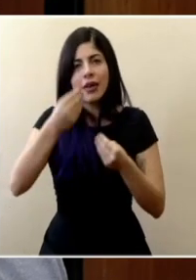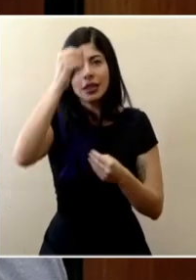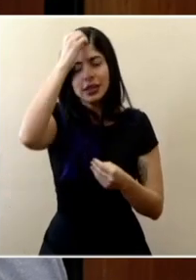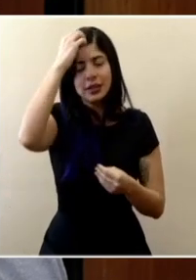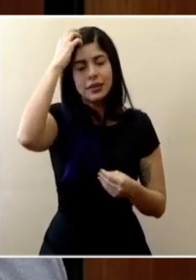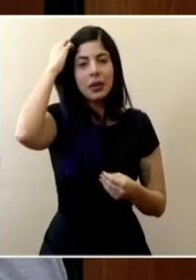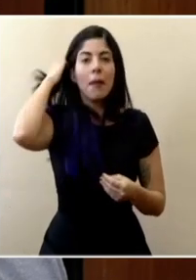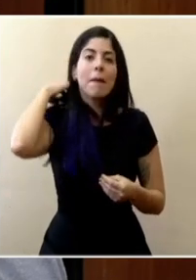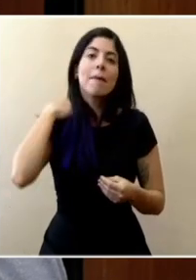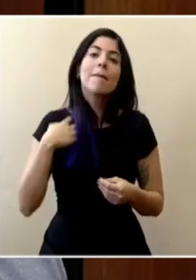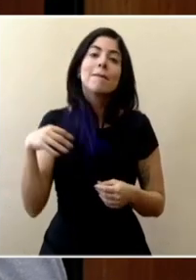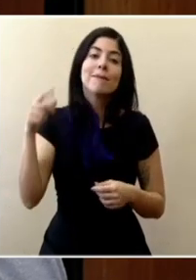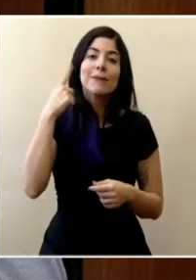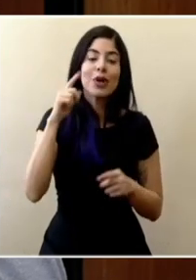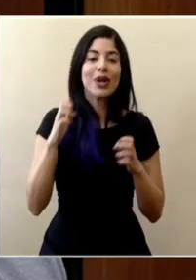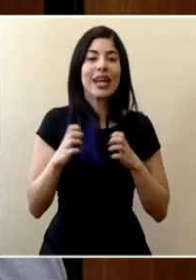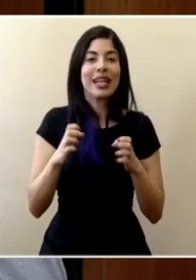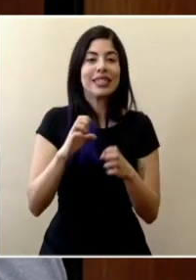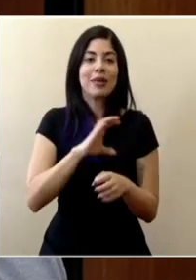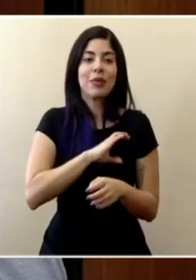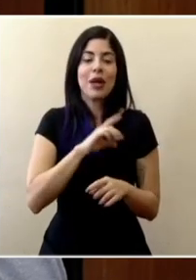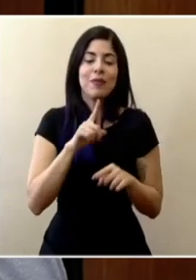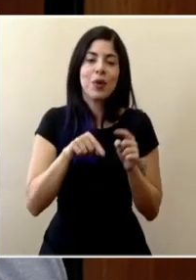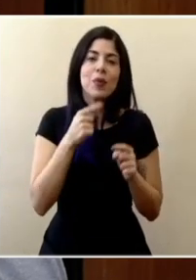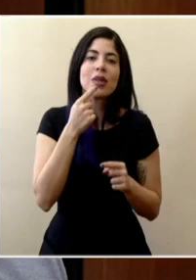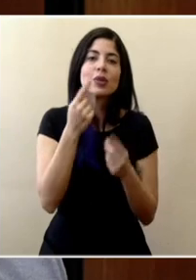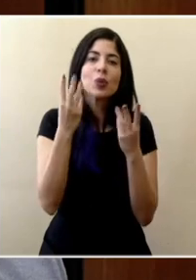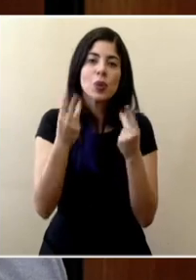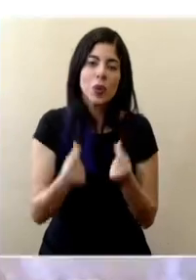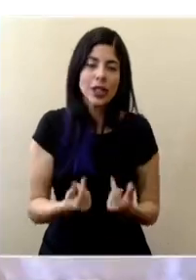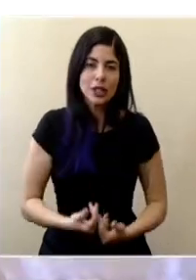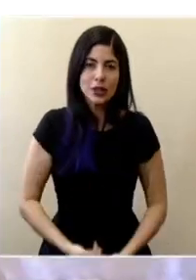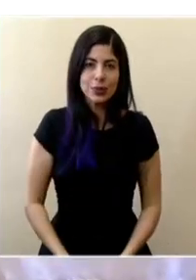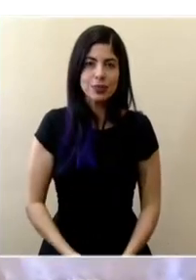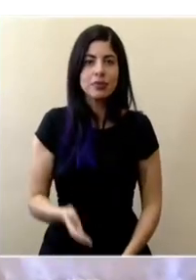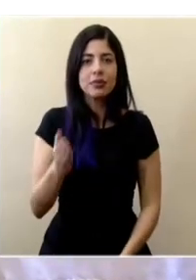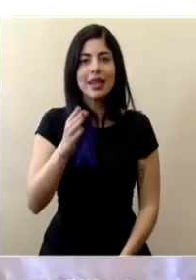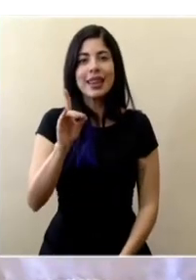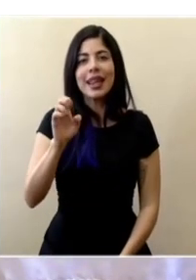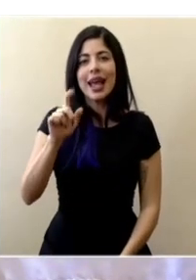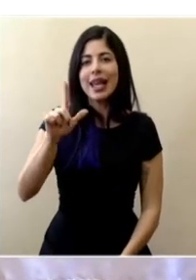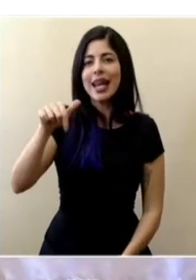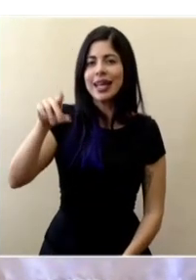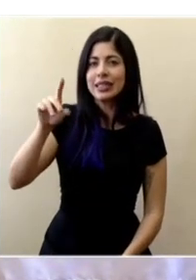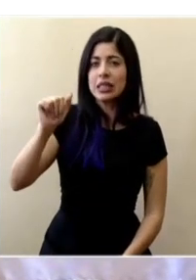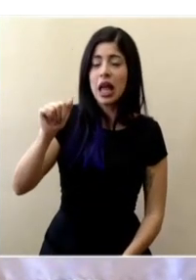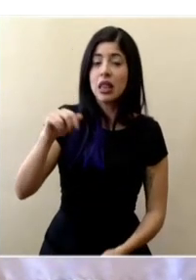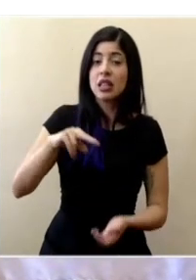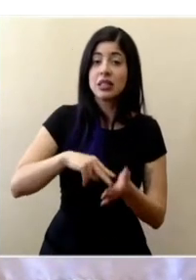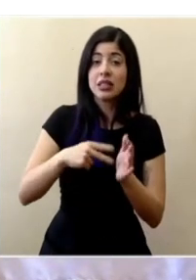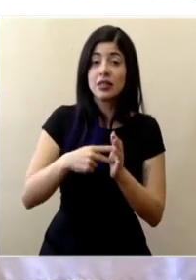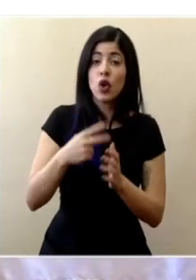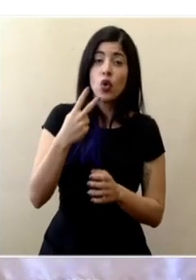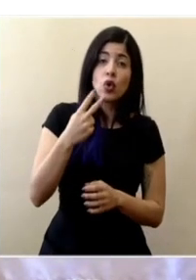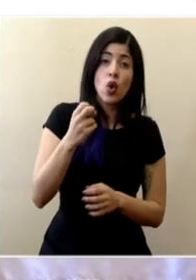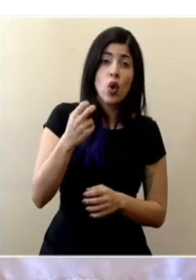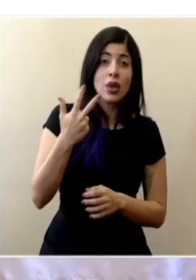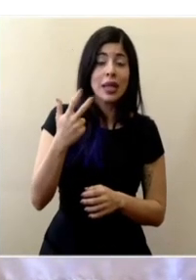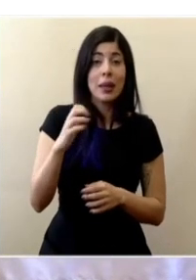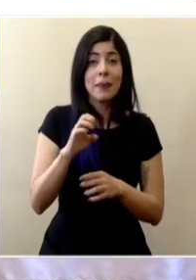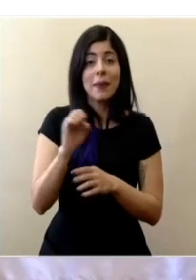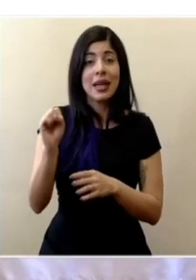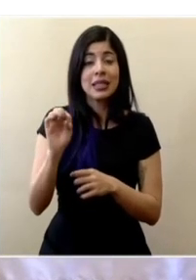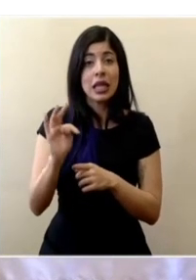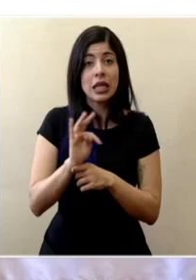de estrategia policial los datos nunca se dicen Don Daniel que se autoriza la entrega de dos o tres meses de